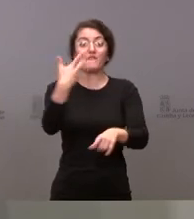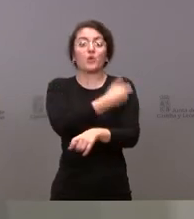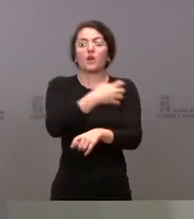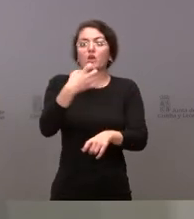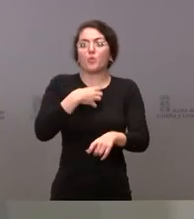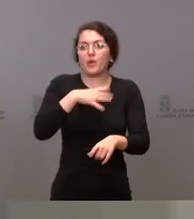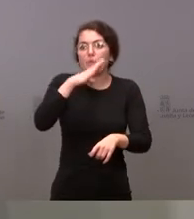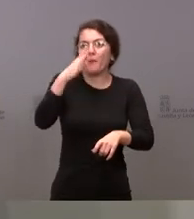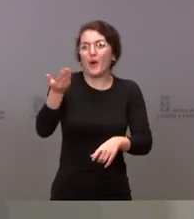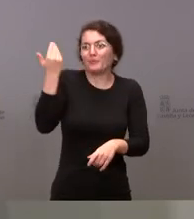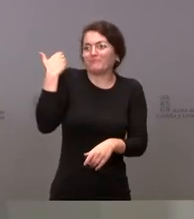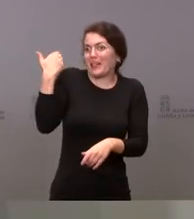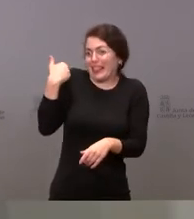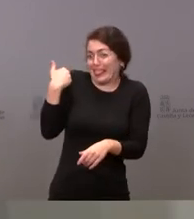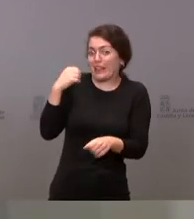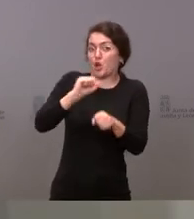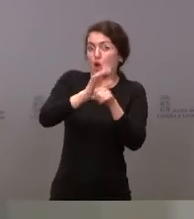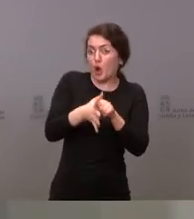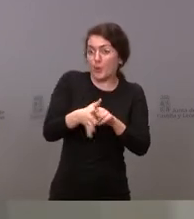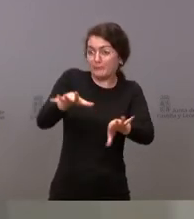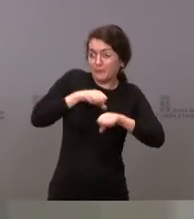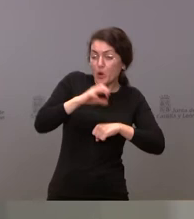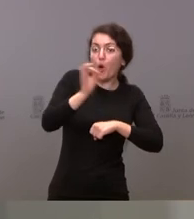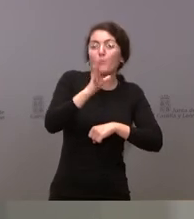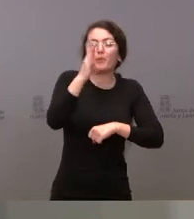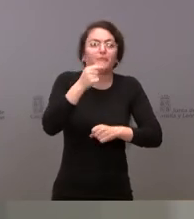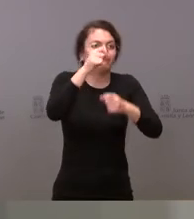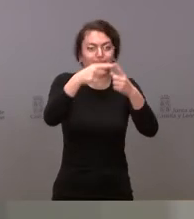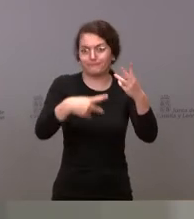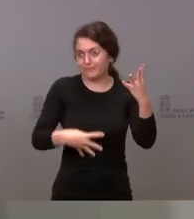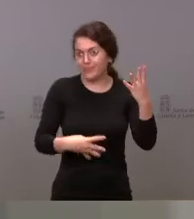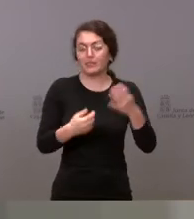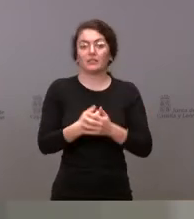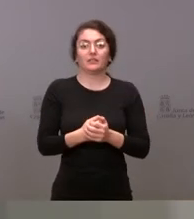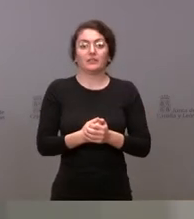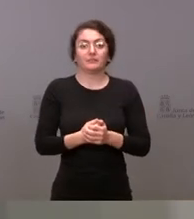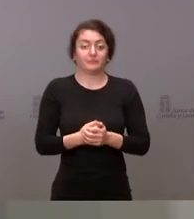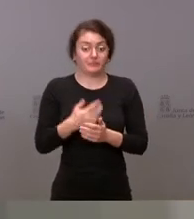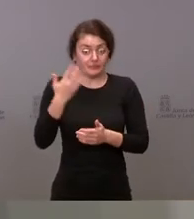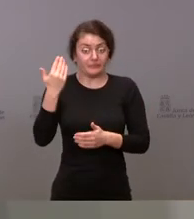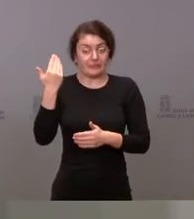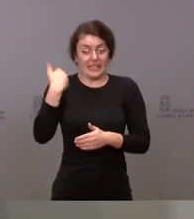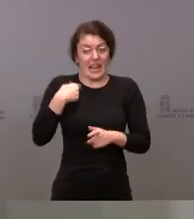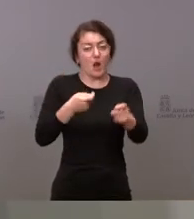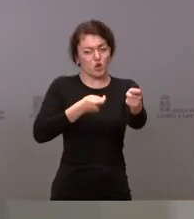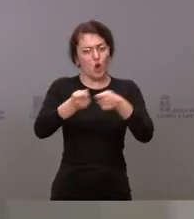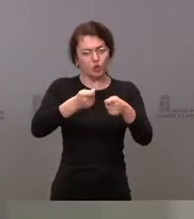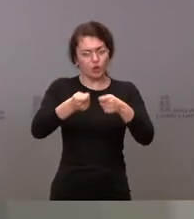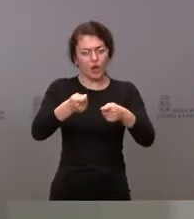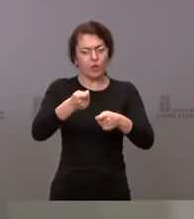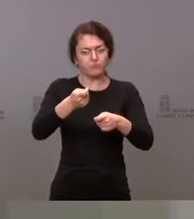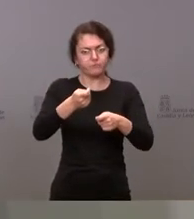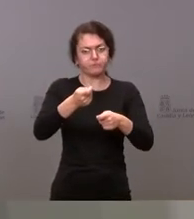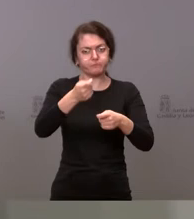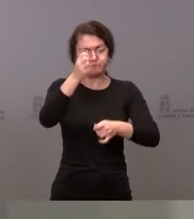recientemente o por otras cuestiones de todo ello se lleva a control. Es decir, que todo está en su historia y